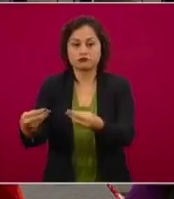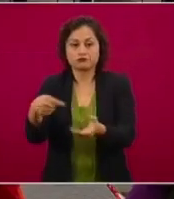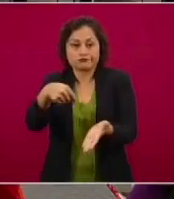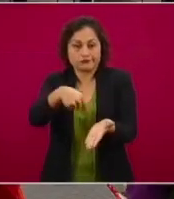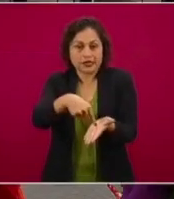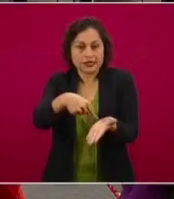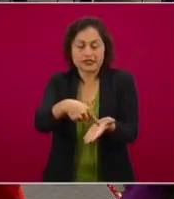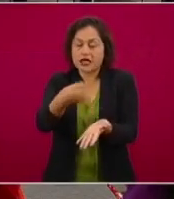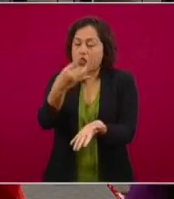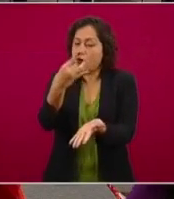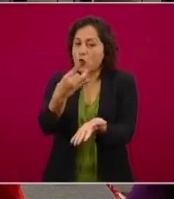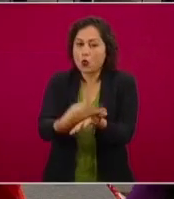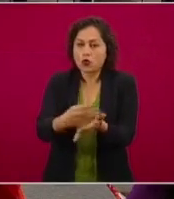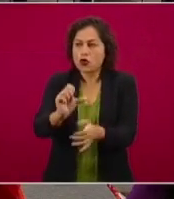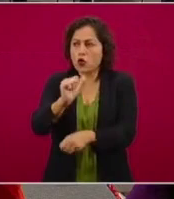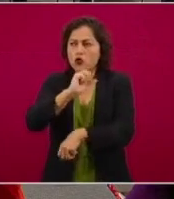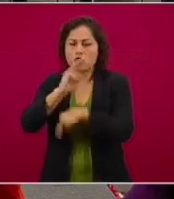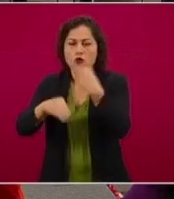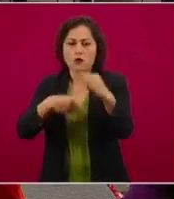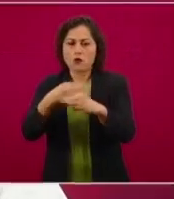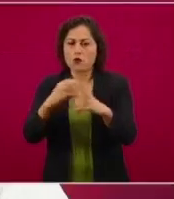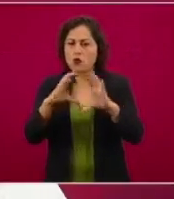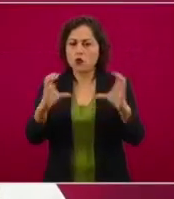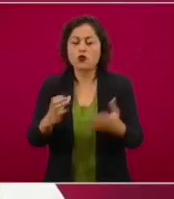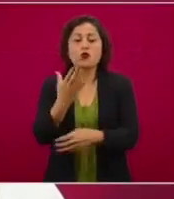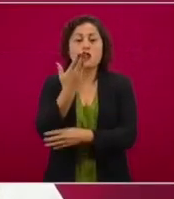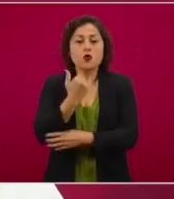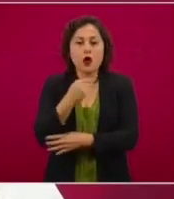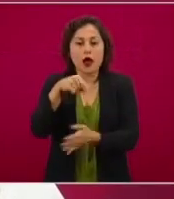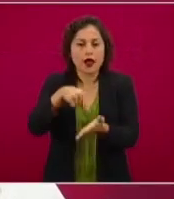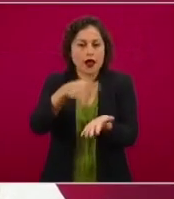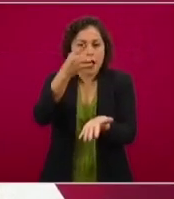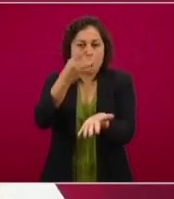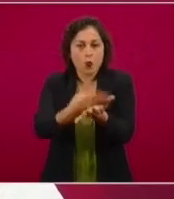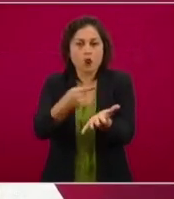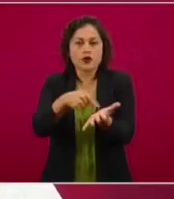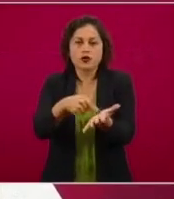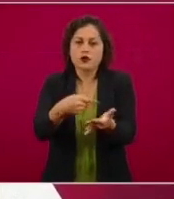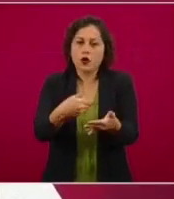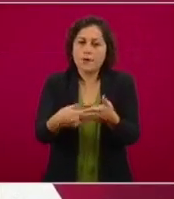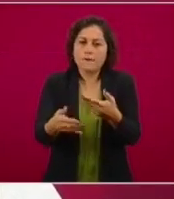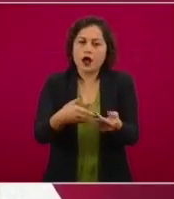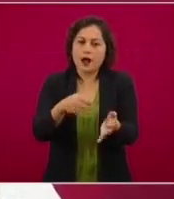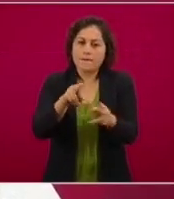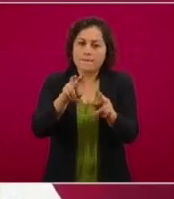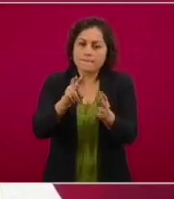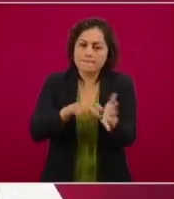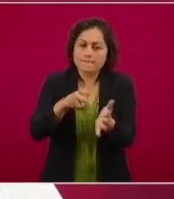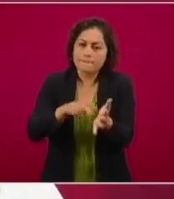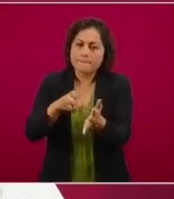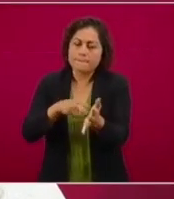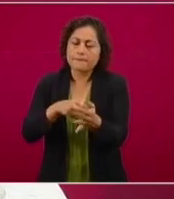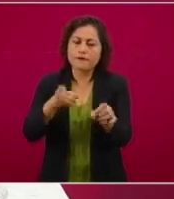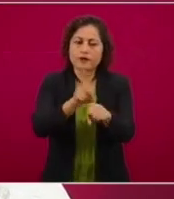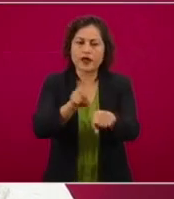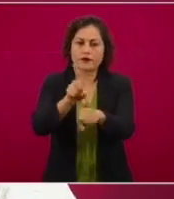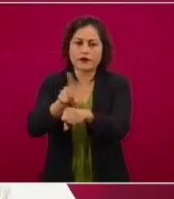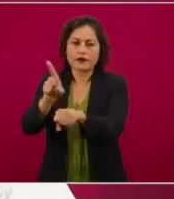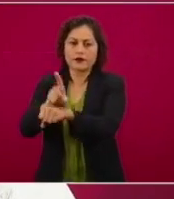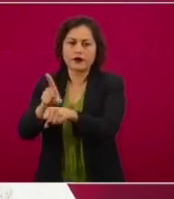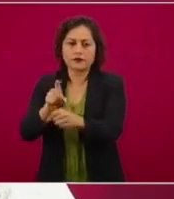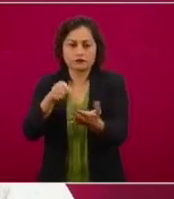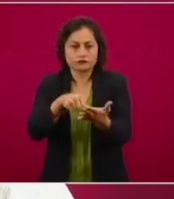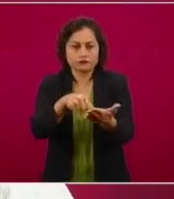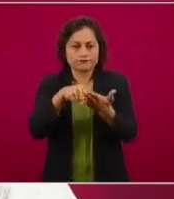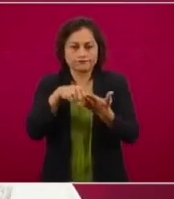que se actualiza en tiempo real, por eso podemos saber en tiempo real cuántas mujeres, cuántas niñas, cuántos adolescentes,